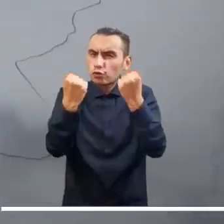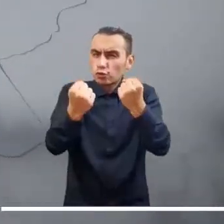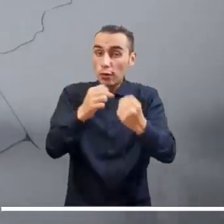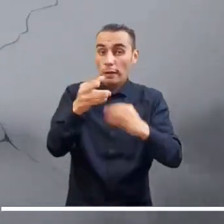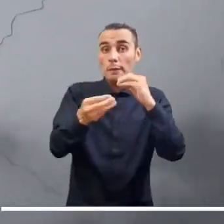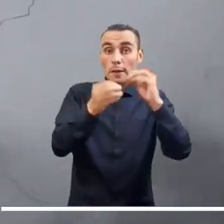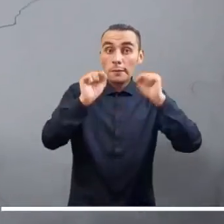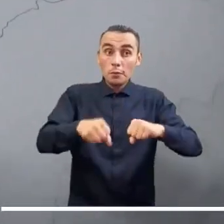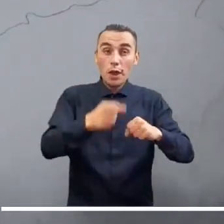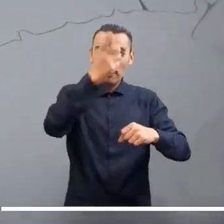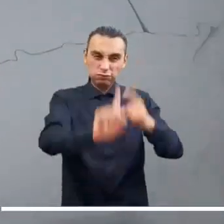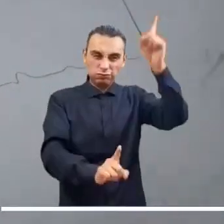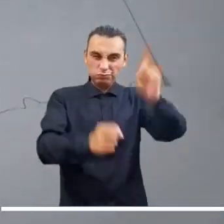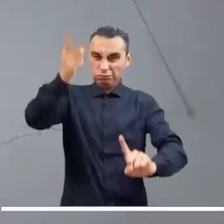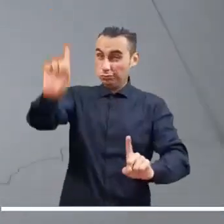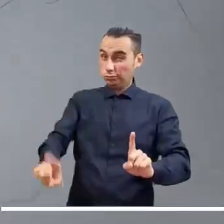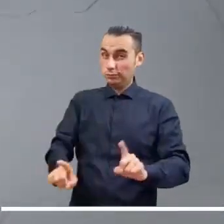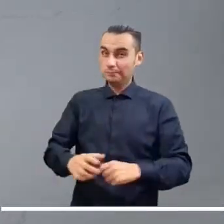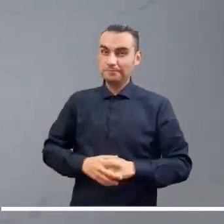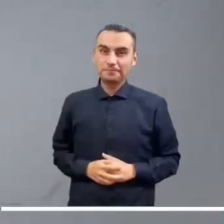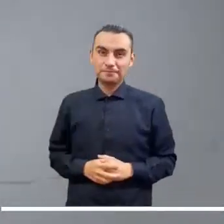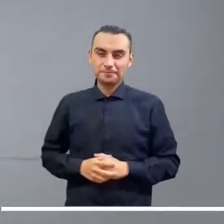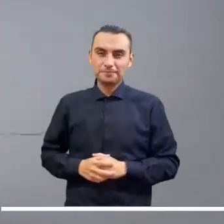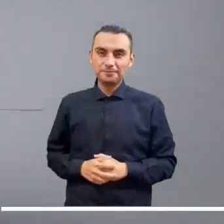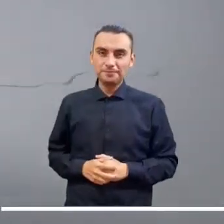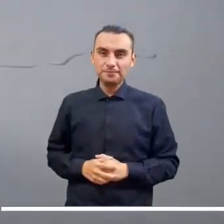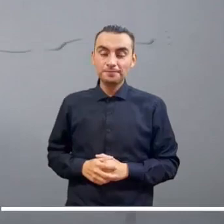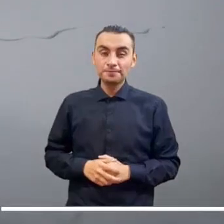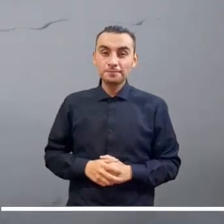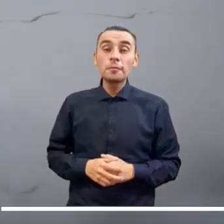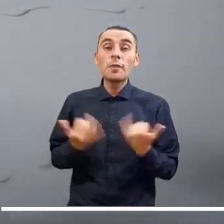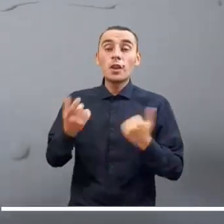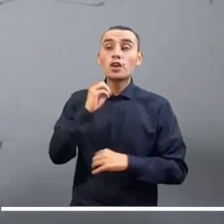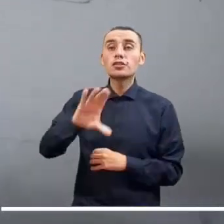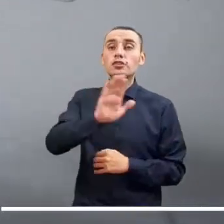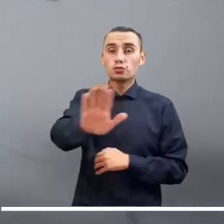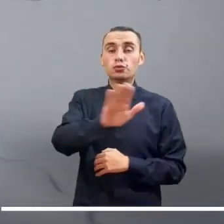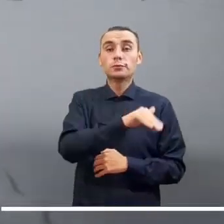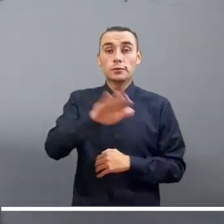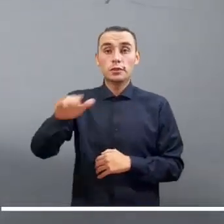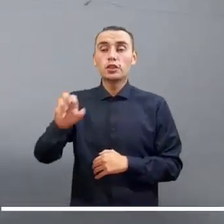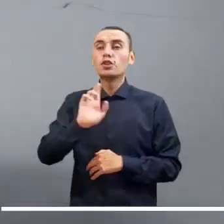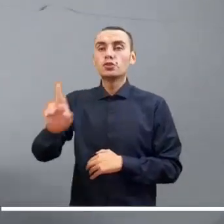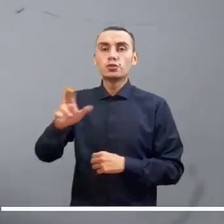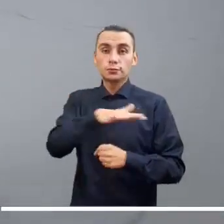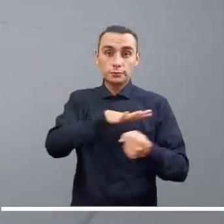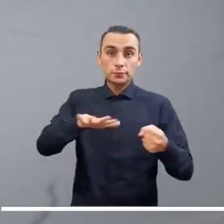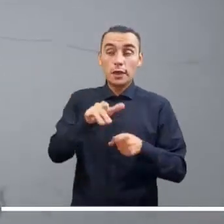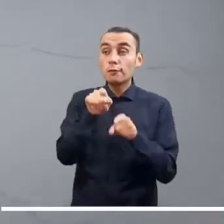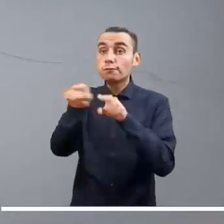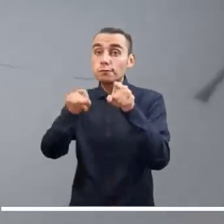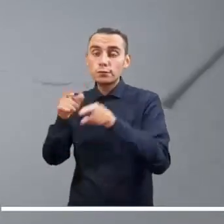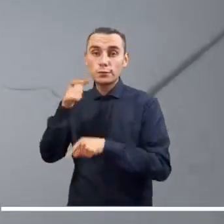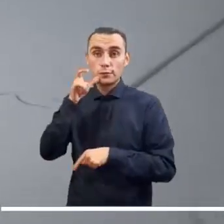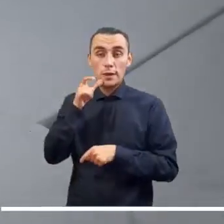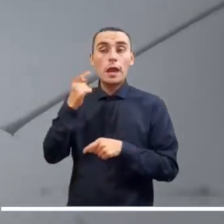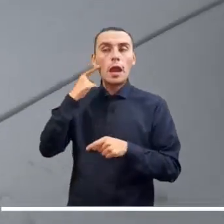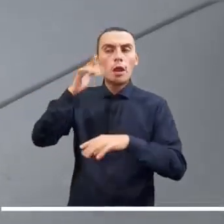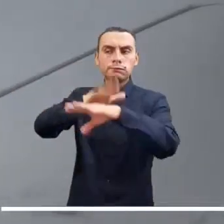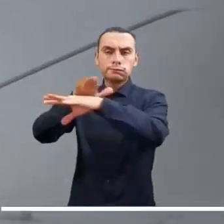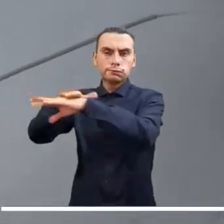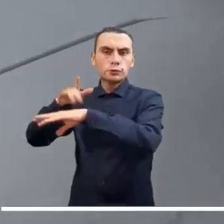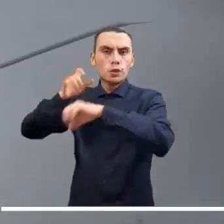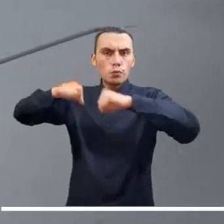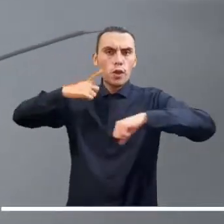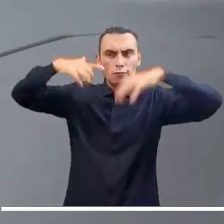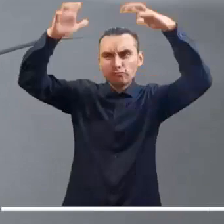Suroriente de Nariño y algunos sectores de Valle del Cauca. El tiempo seco previsto en los Andes se podría haber interrumpido por